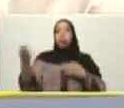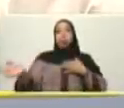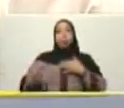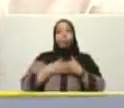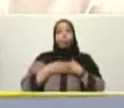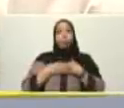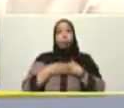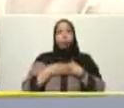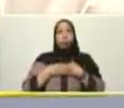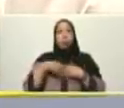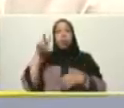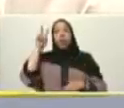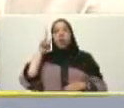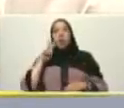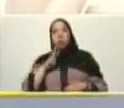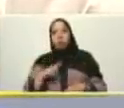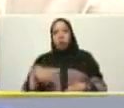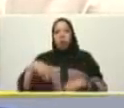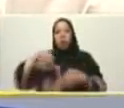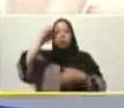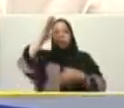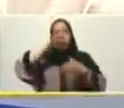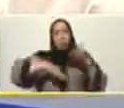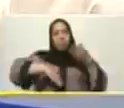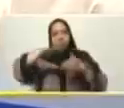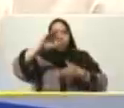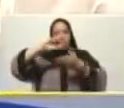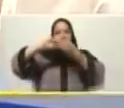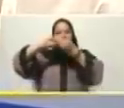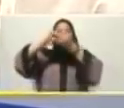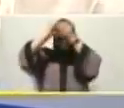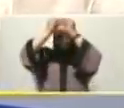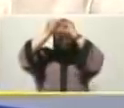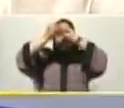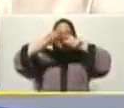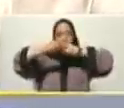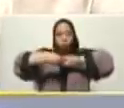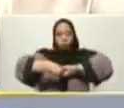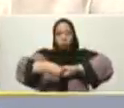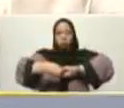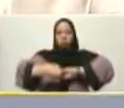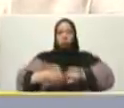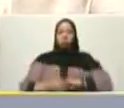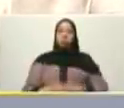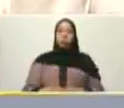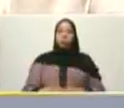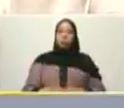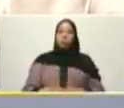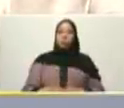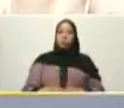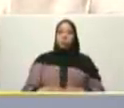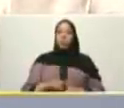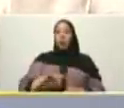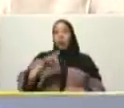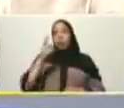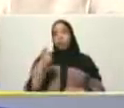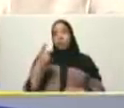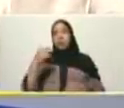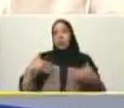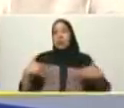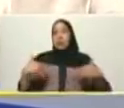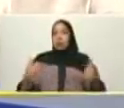estamos limpiando removiendo pintando arreglando reconstruyendo tenemos que hacer mucho más en la salud